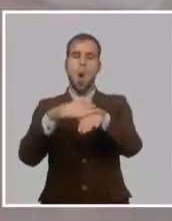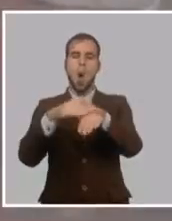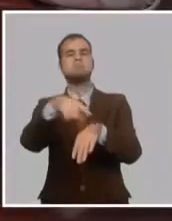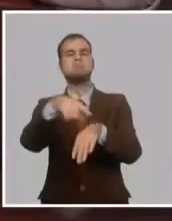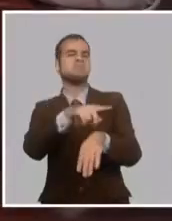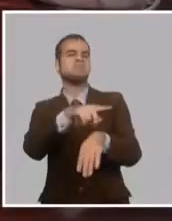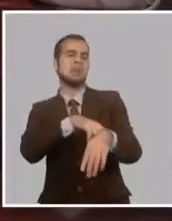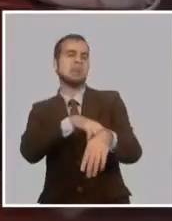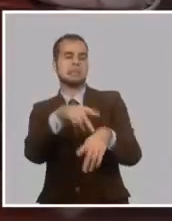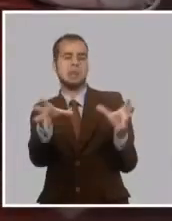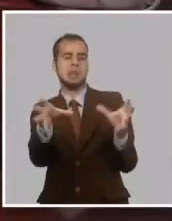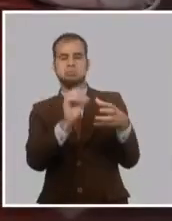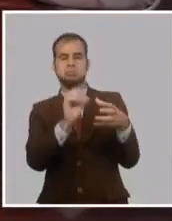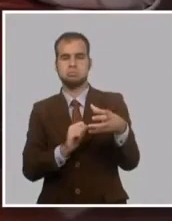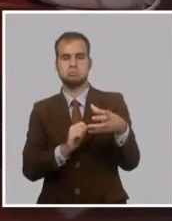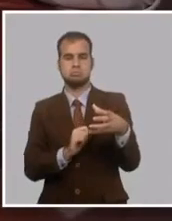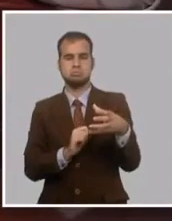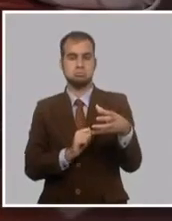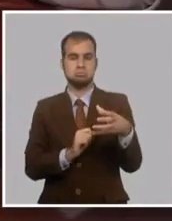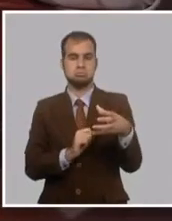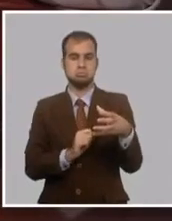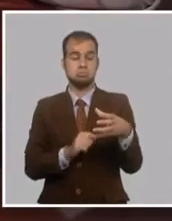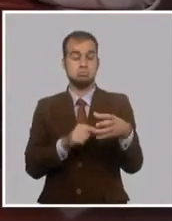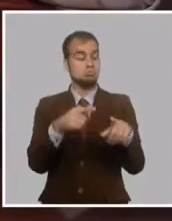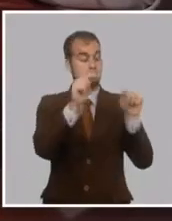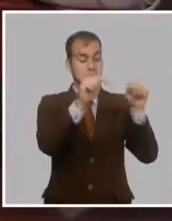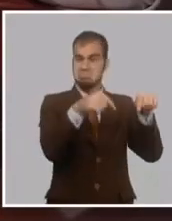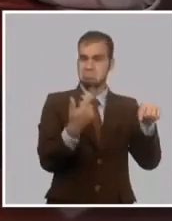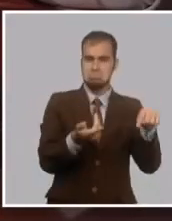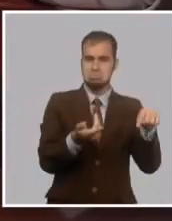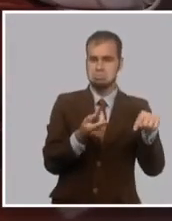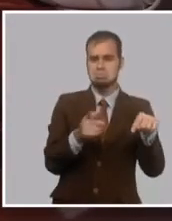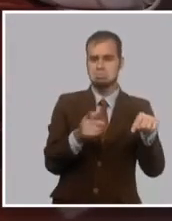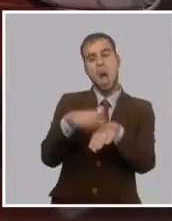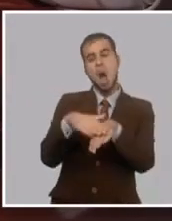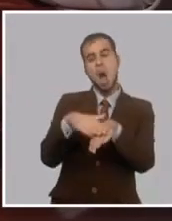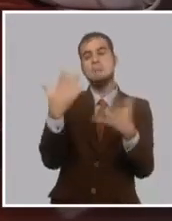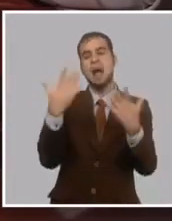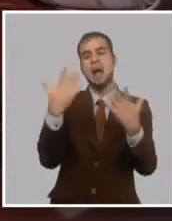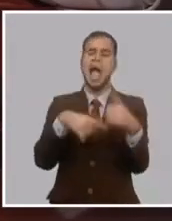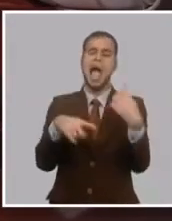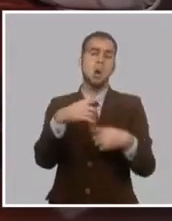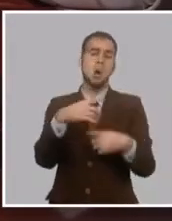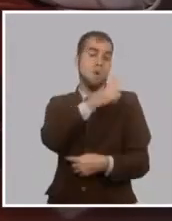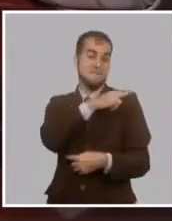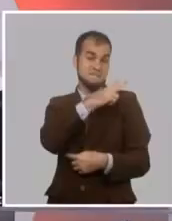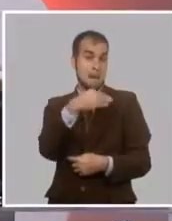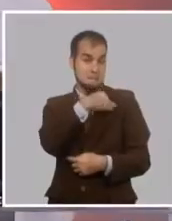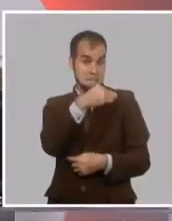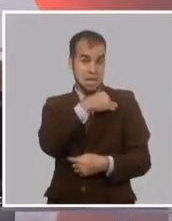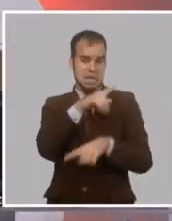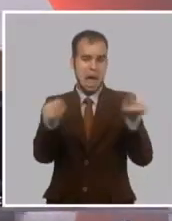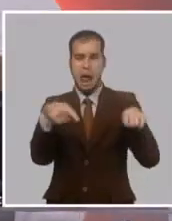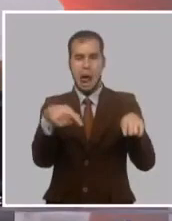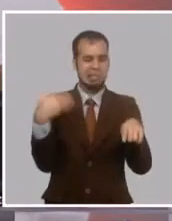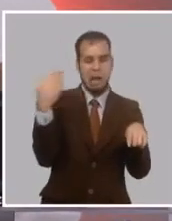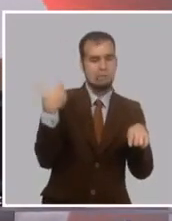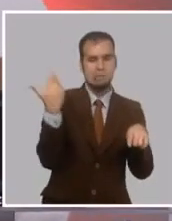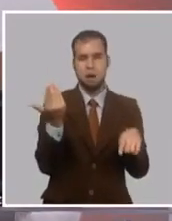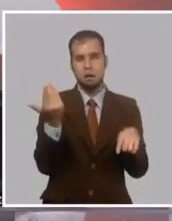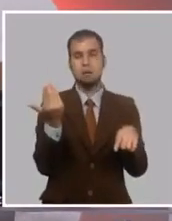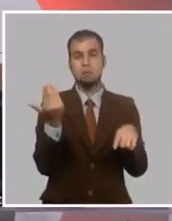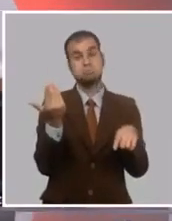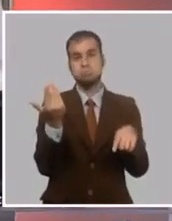otros se le echaban a las desobediencias de algunos jefes militares. Y eso produjo polémicas